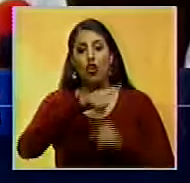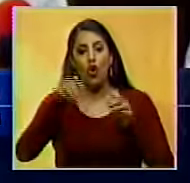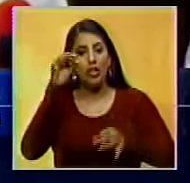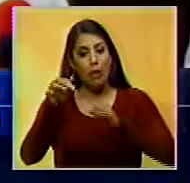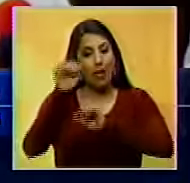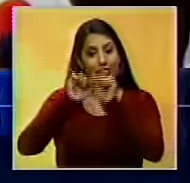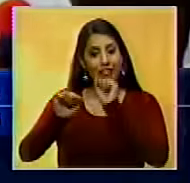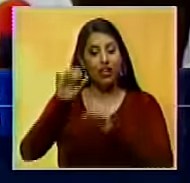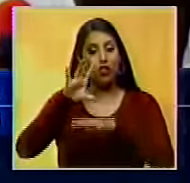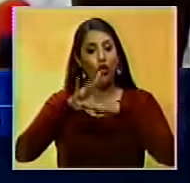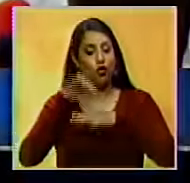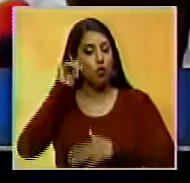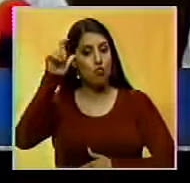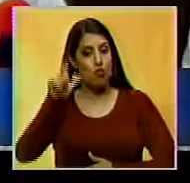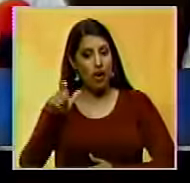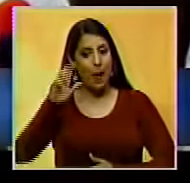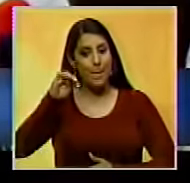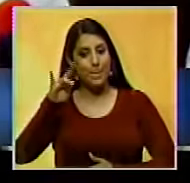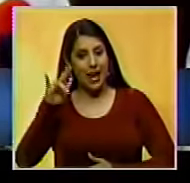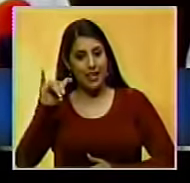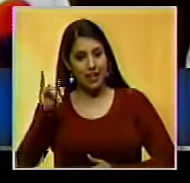defensora es la doctora María Fernanda Rodríguez.